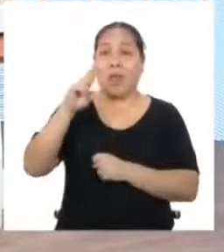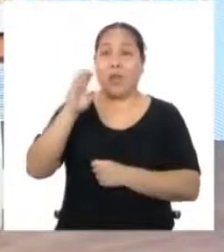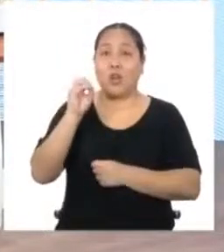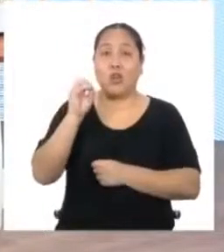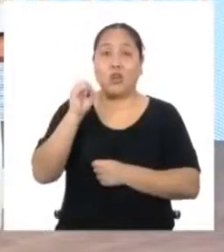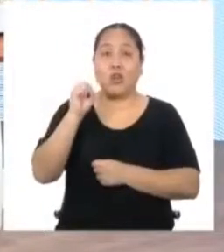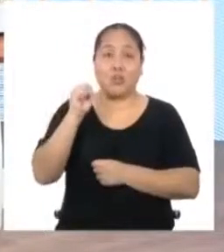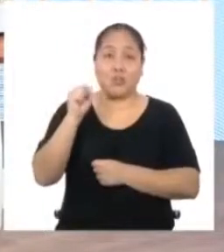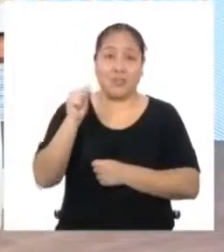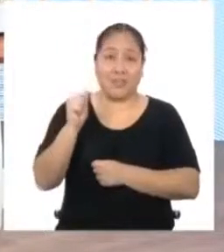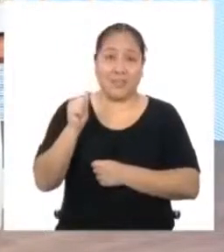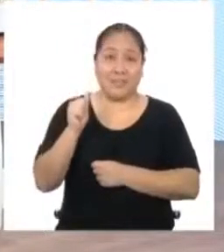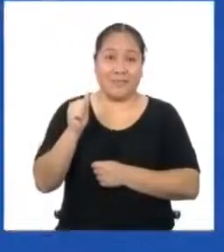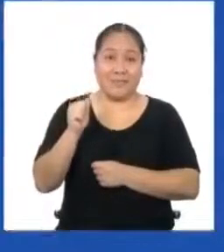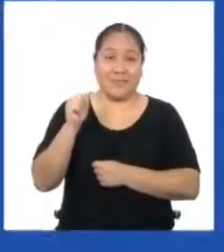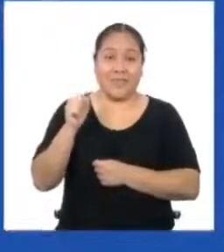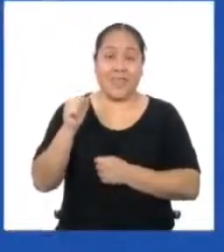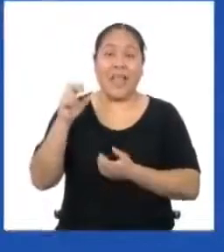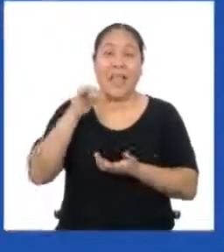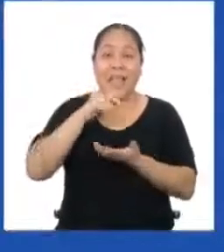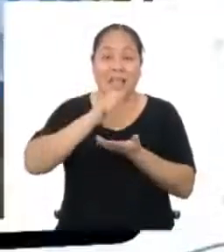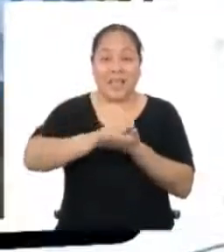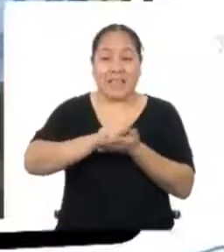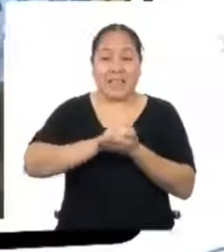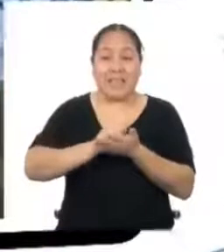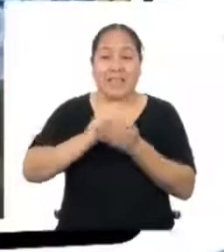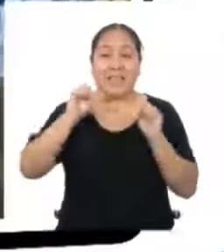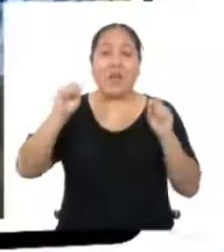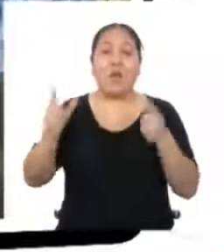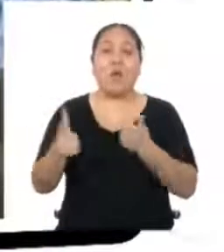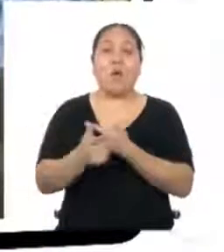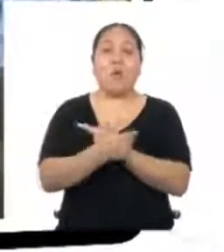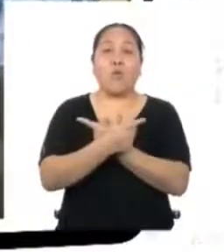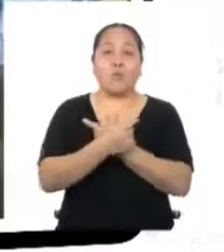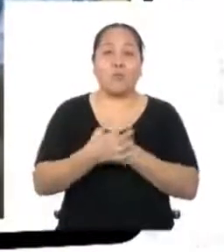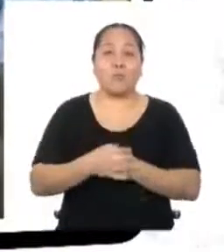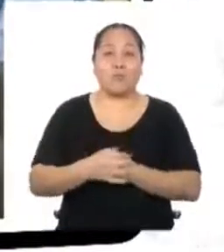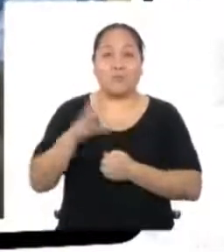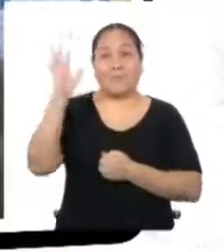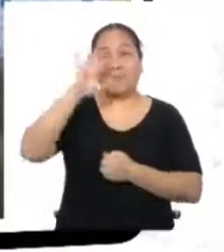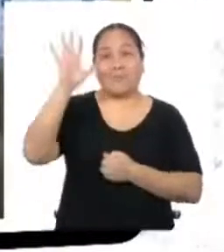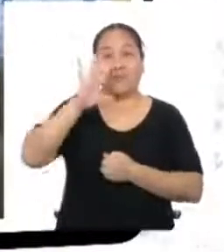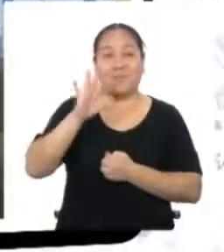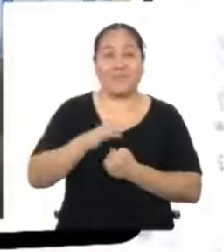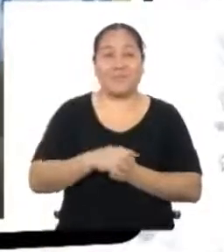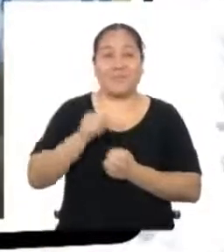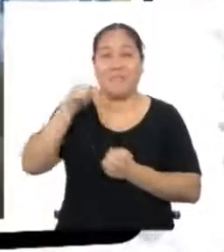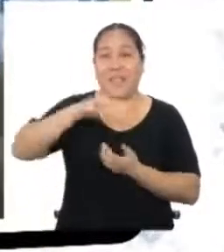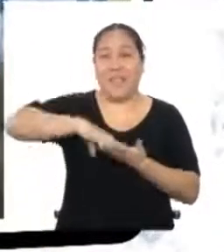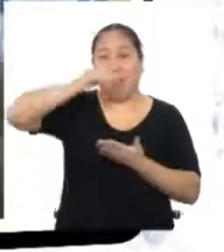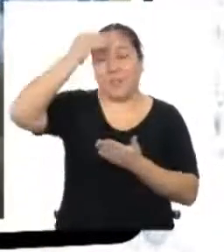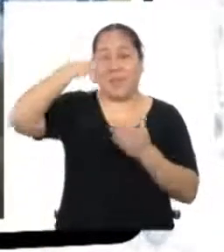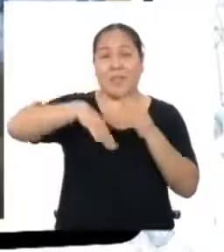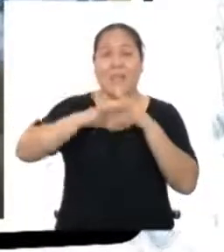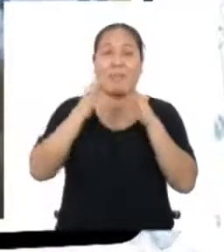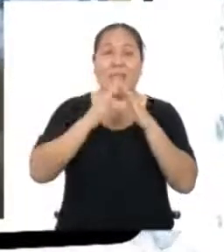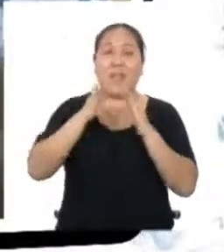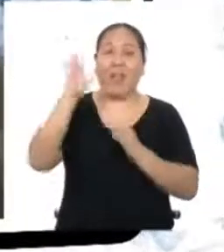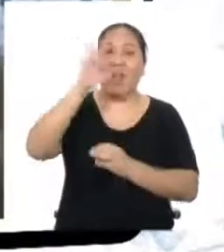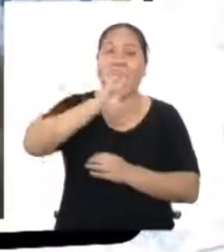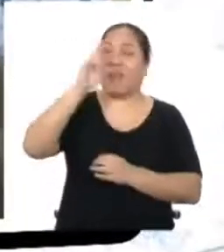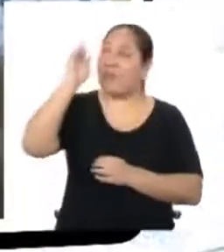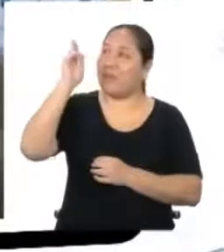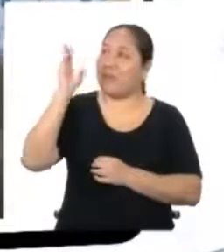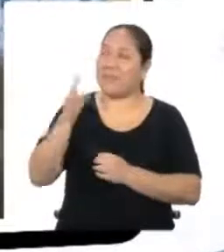Ella nos escribe desde San Juan de Lurigán Hola a todos y a todos los que nos están viendo en Aprenda en Casa Hola Yanira,